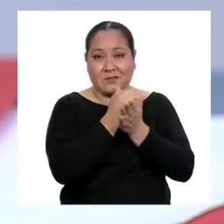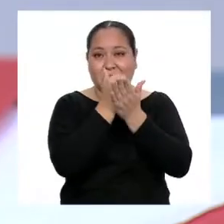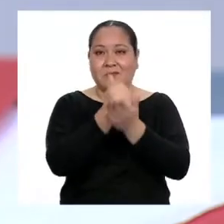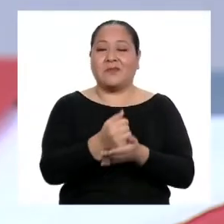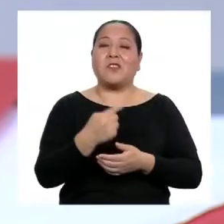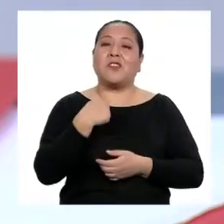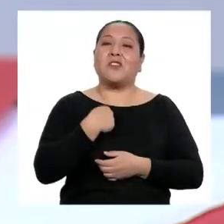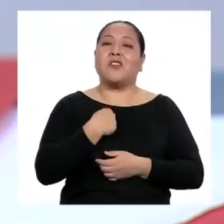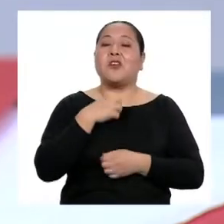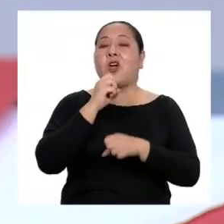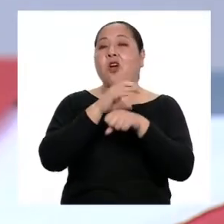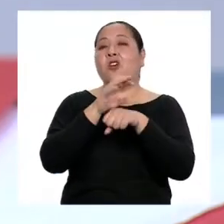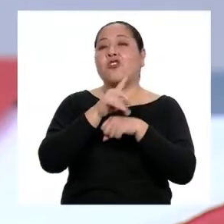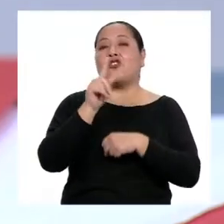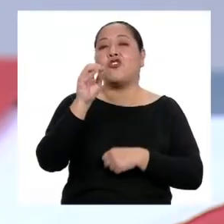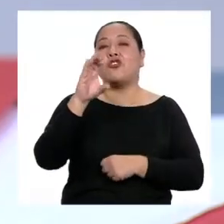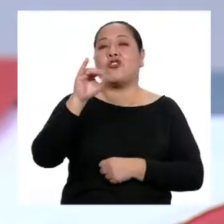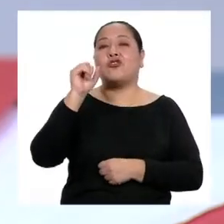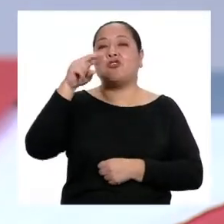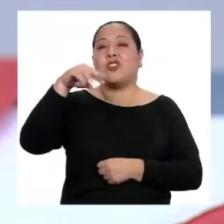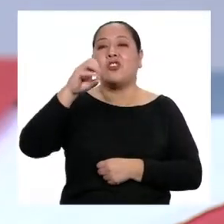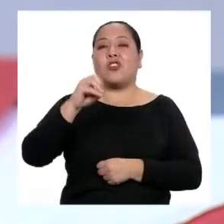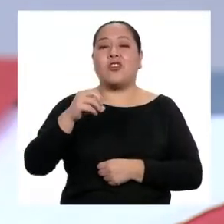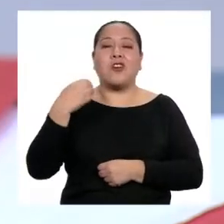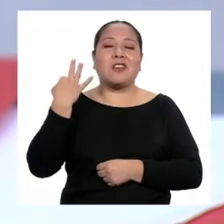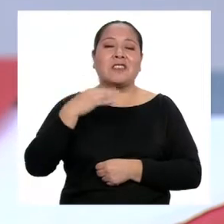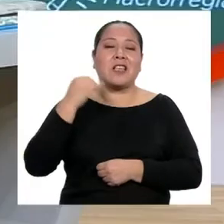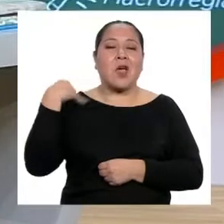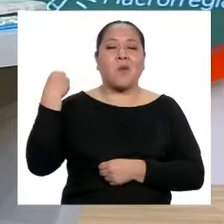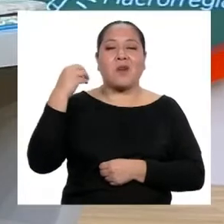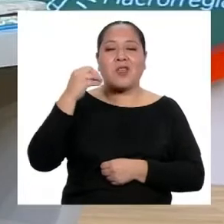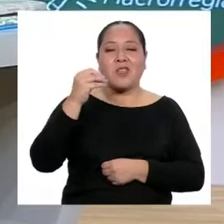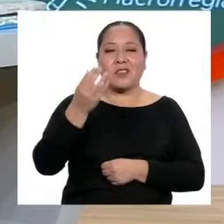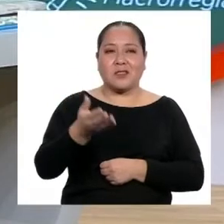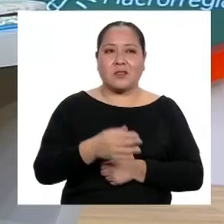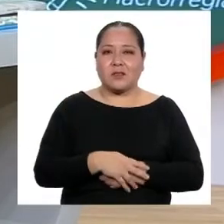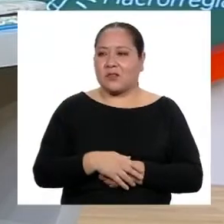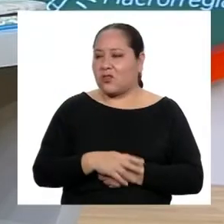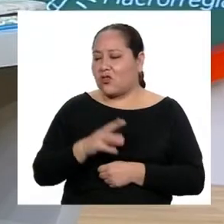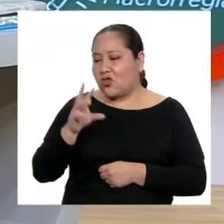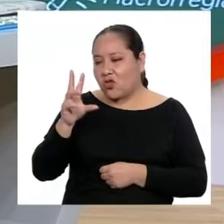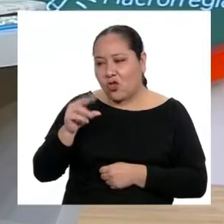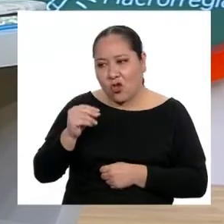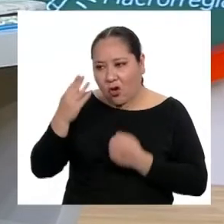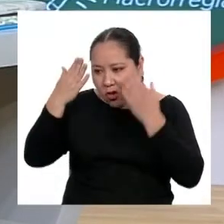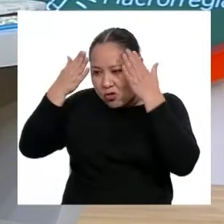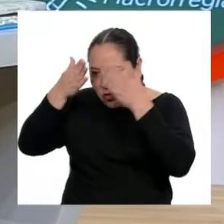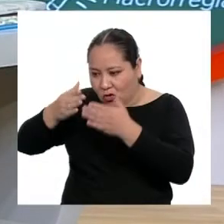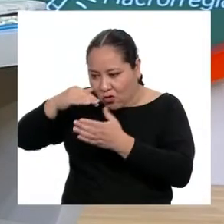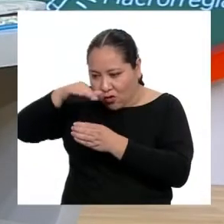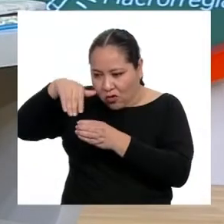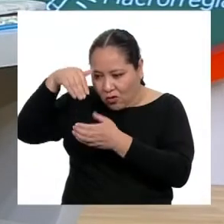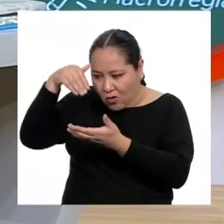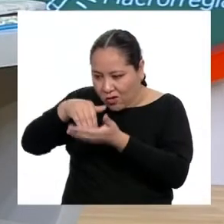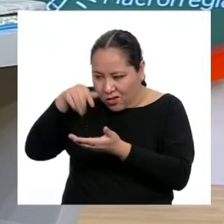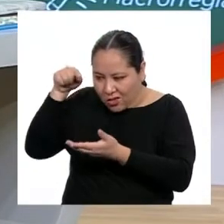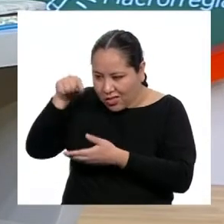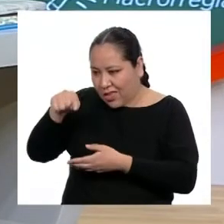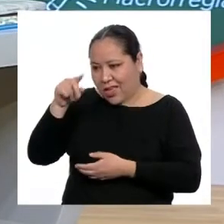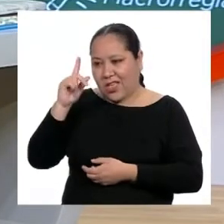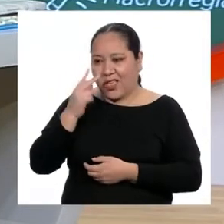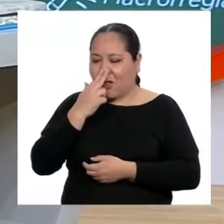Tocino, por siempre adolescente. No todo se centra en ti, Tocino.